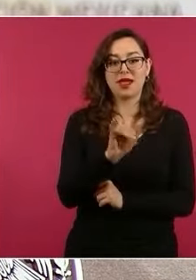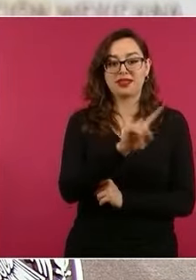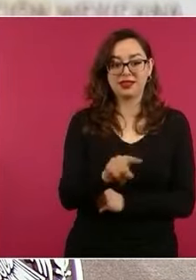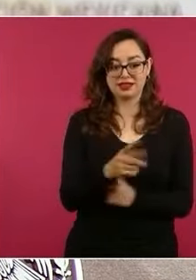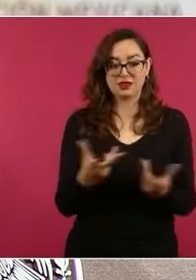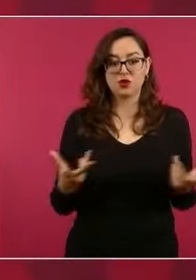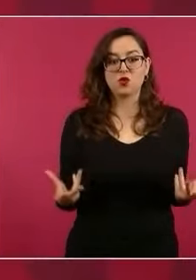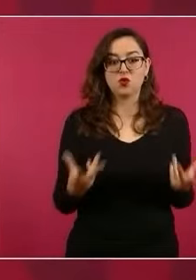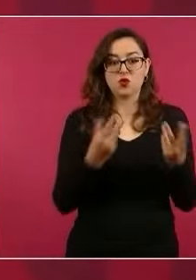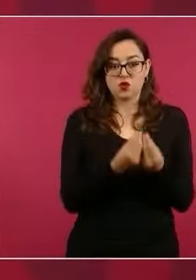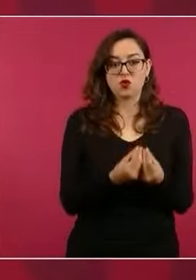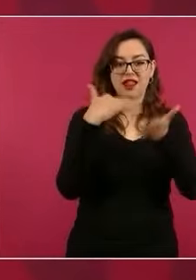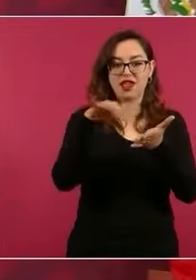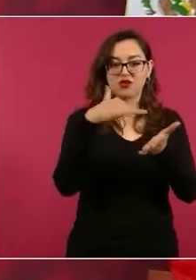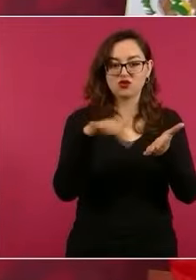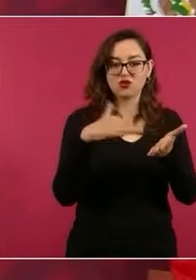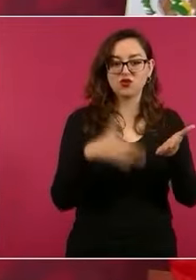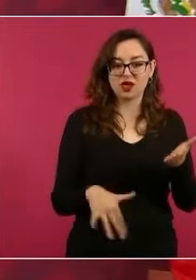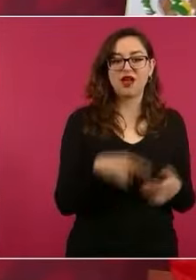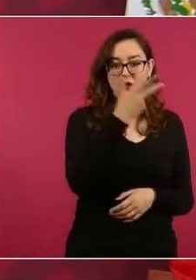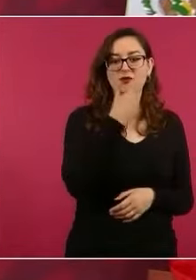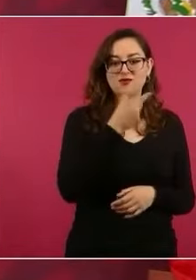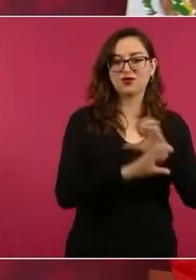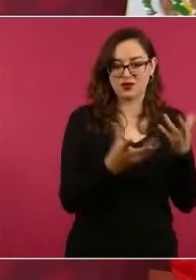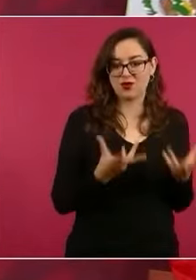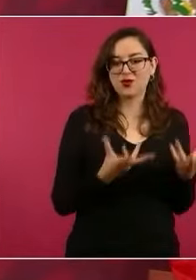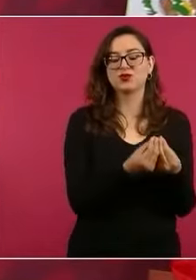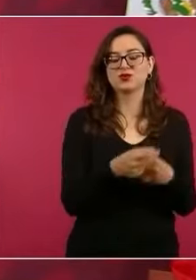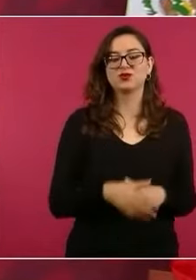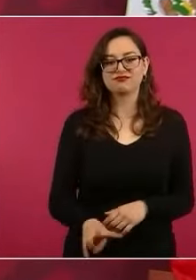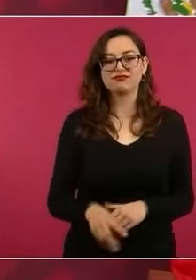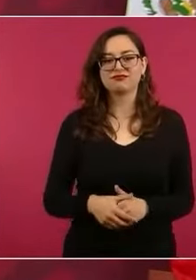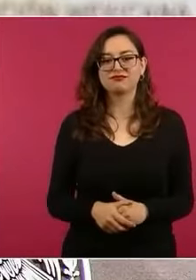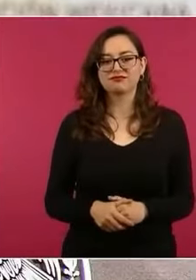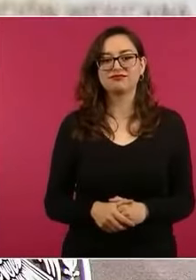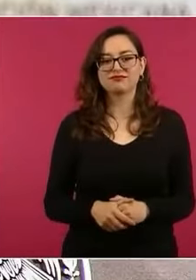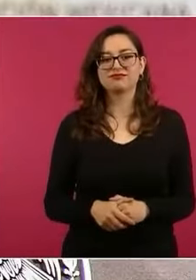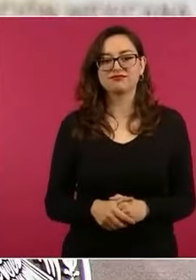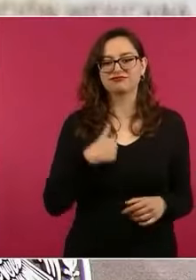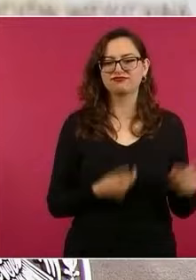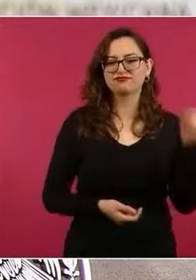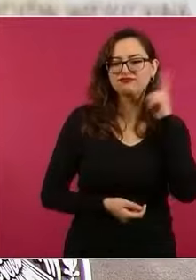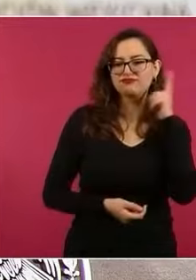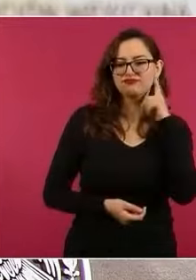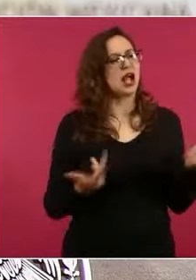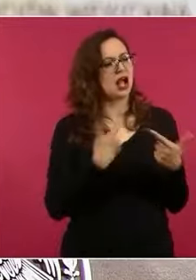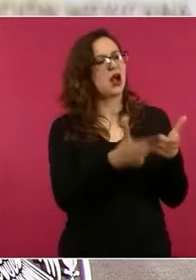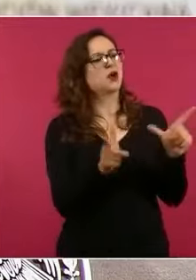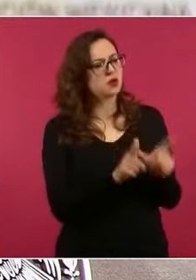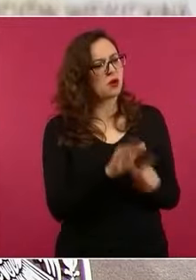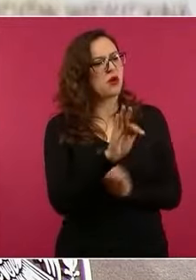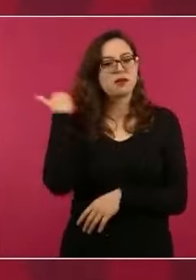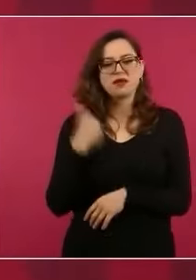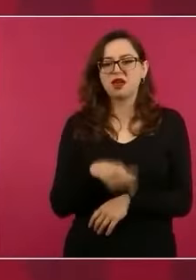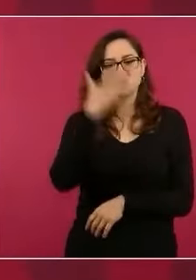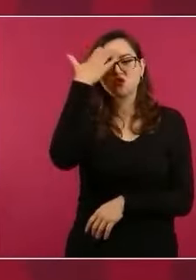fandangos de lectura en Michoacán. Y cantó esa canción. La verdad, yo hasta entonces me enteré del grupo. Pero lo